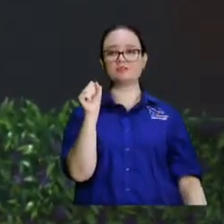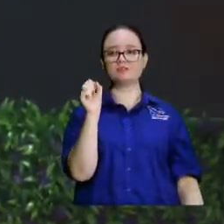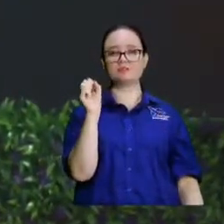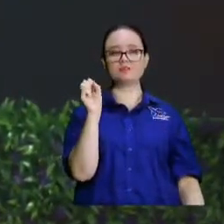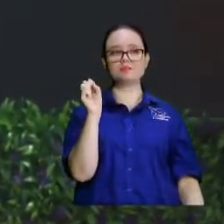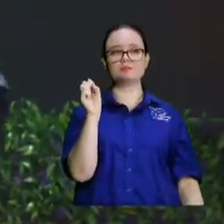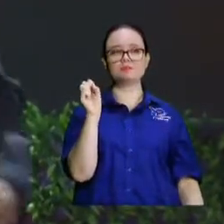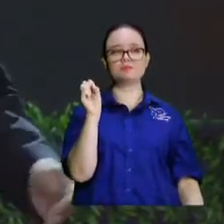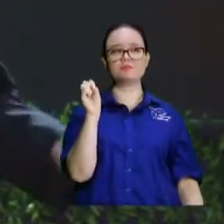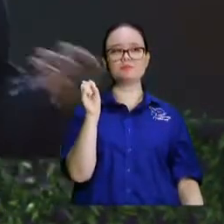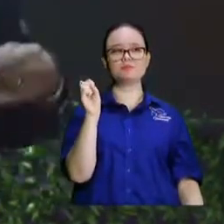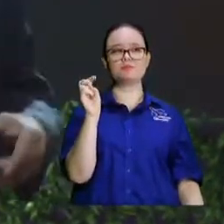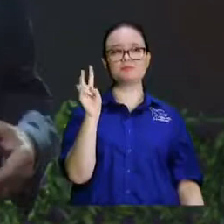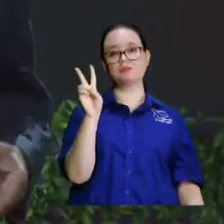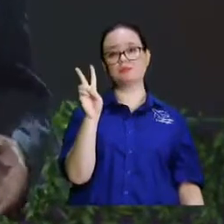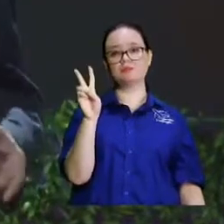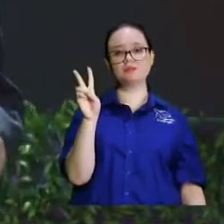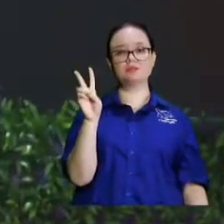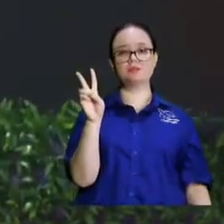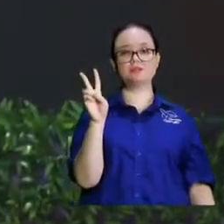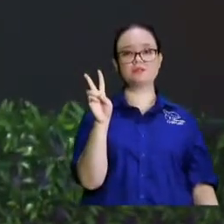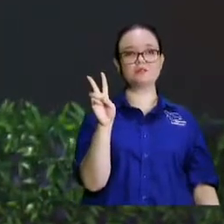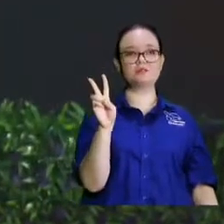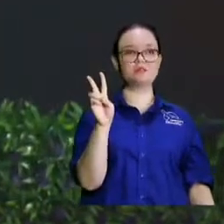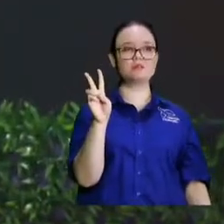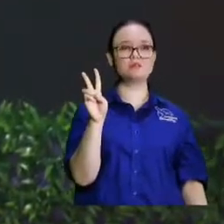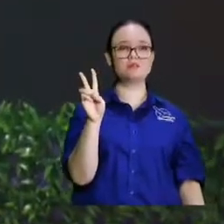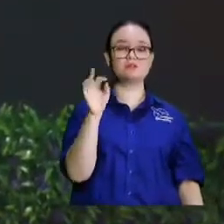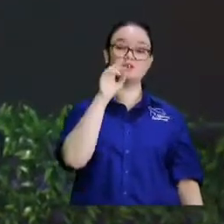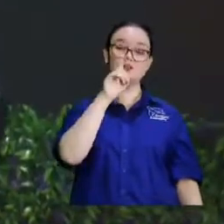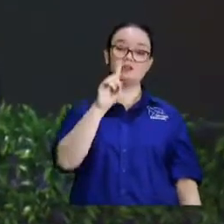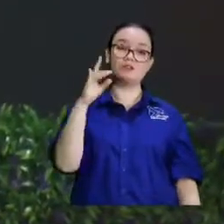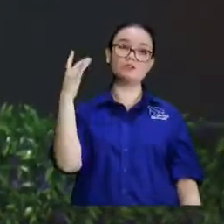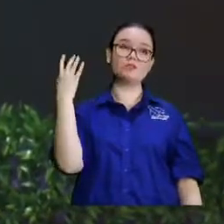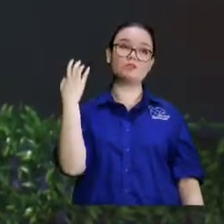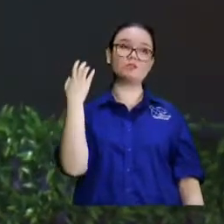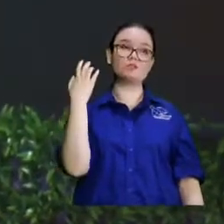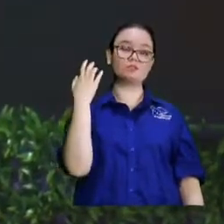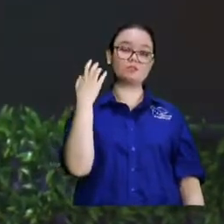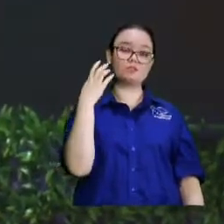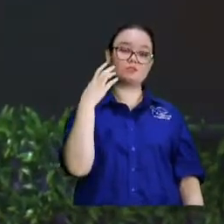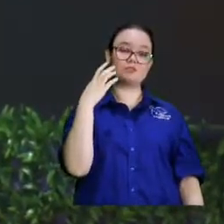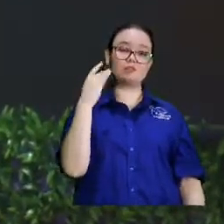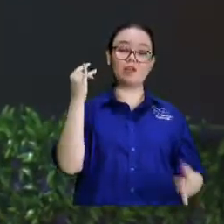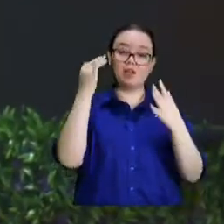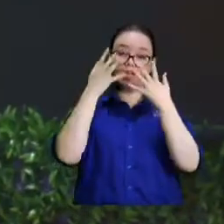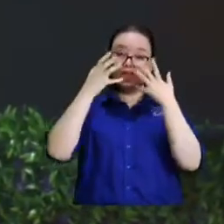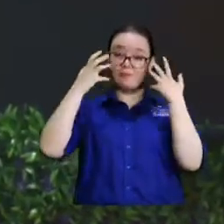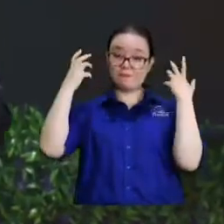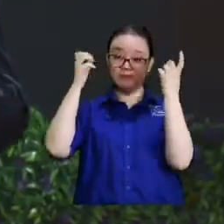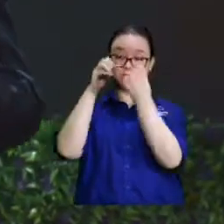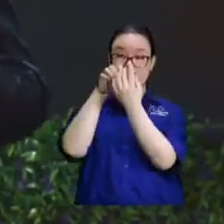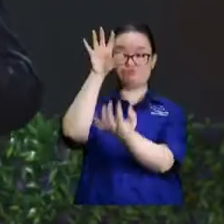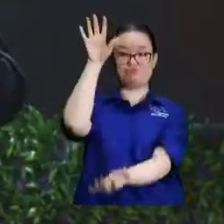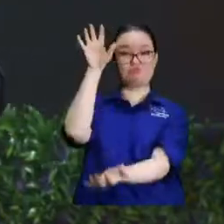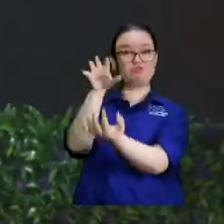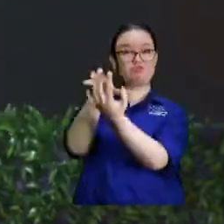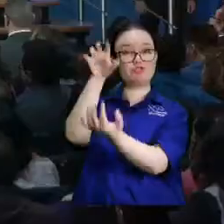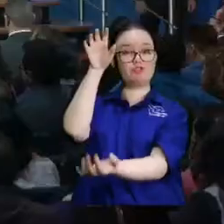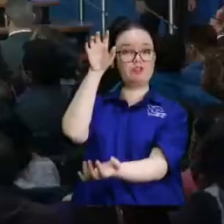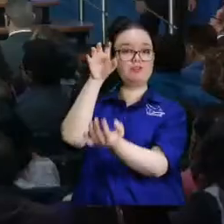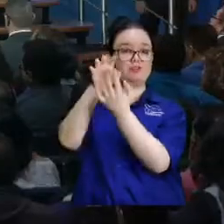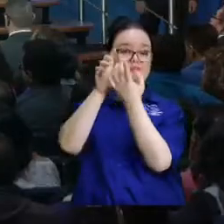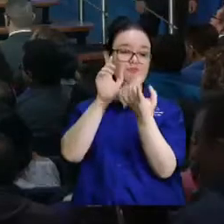eran unos extraterrestres que eran cocodrilos pero tomaban forma humana y la forma como